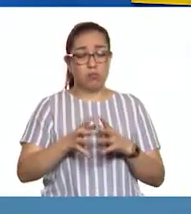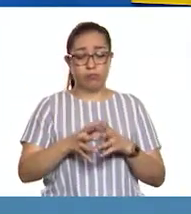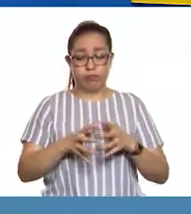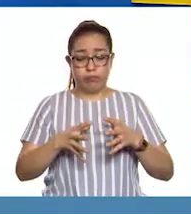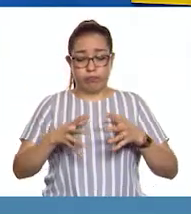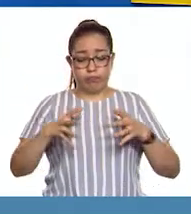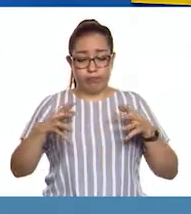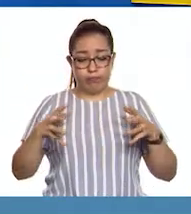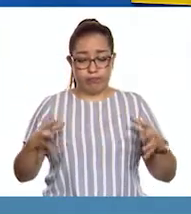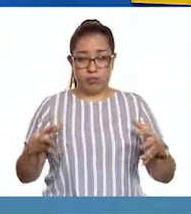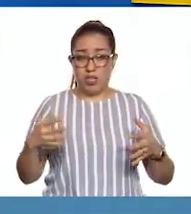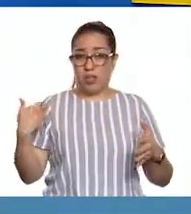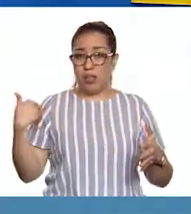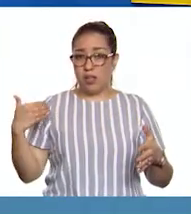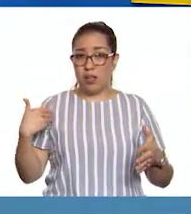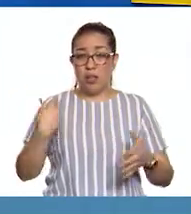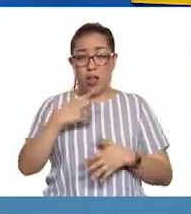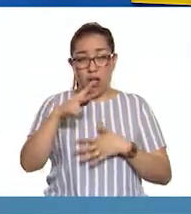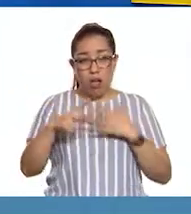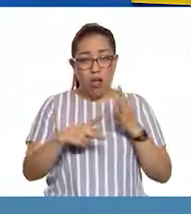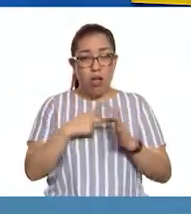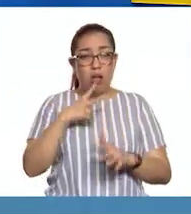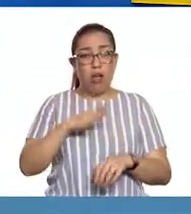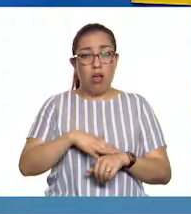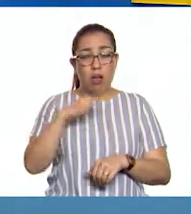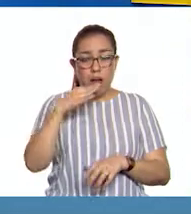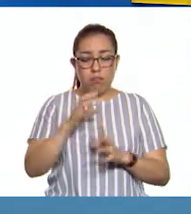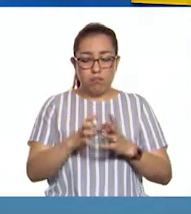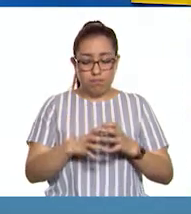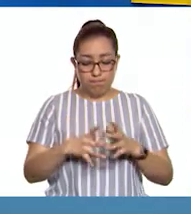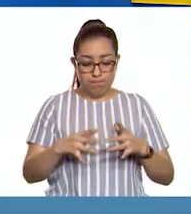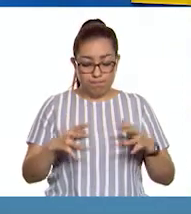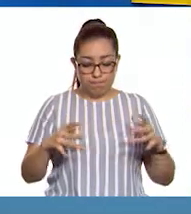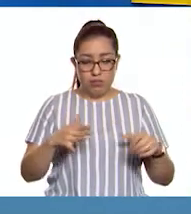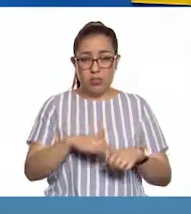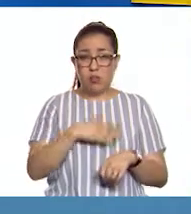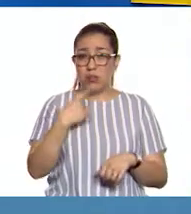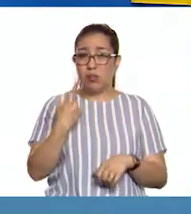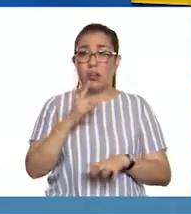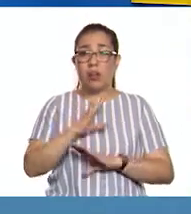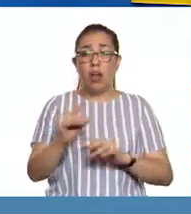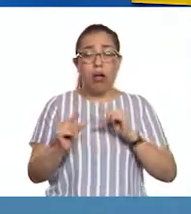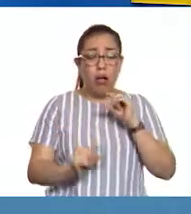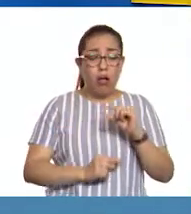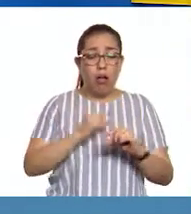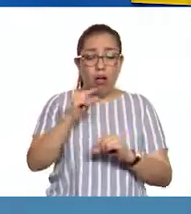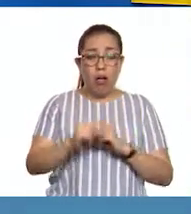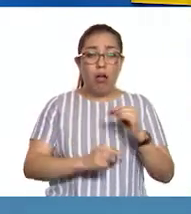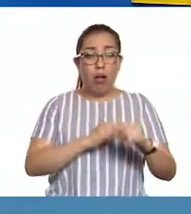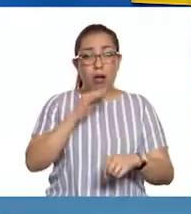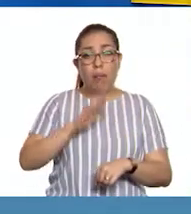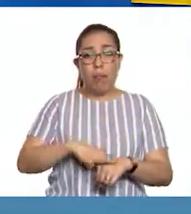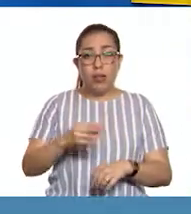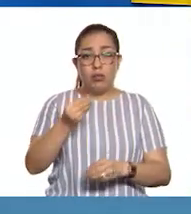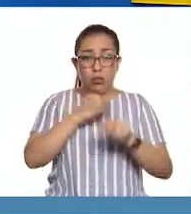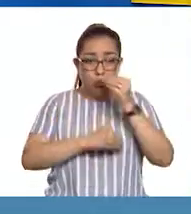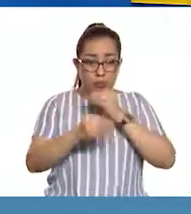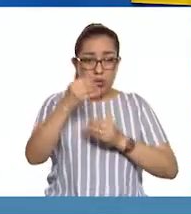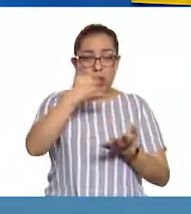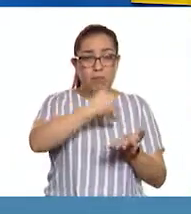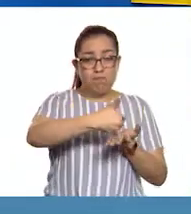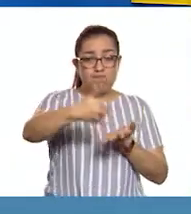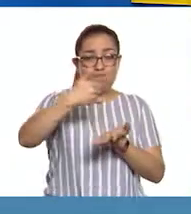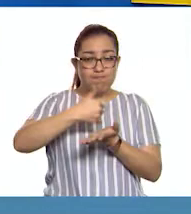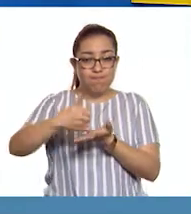como consecuencia de la difusión y preparación de pequeños productores de este alimento. Cabe aclarar que estos productores